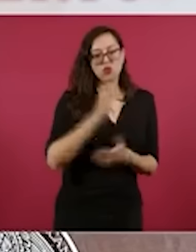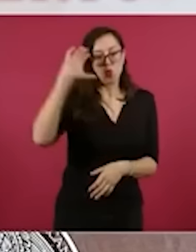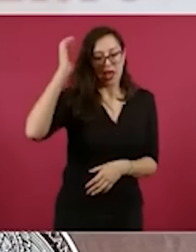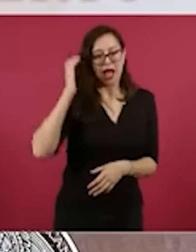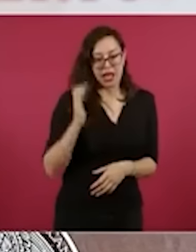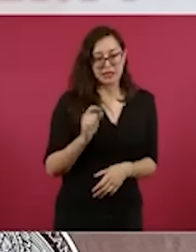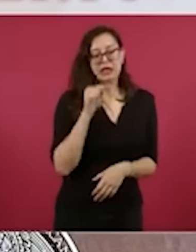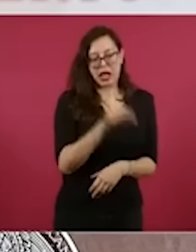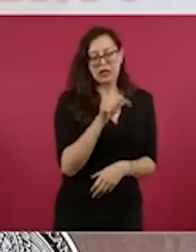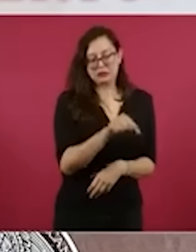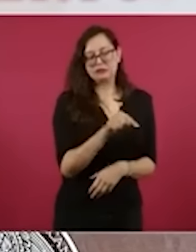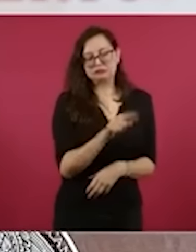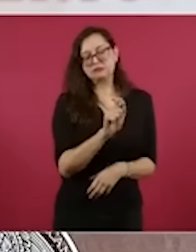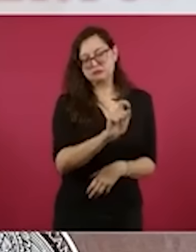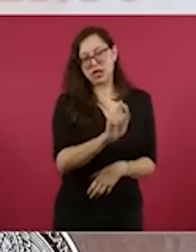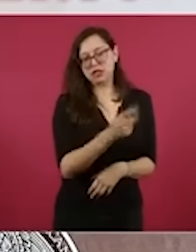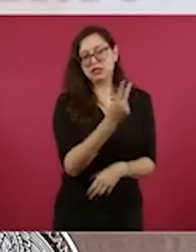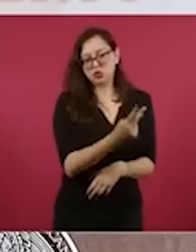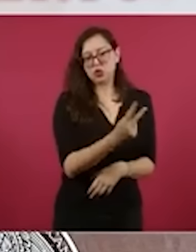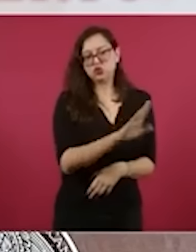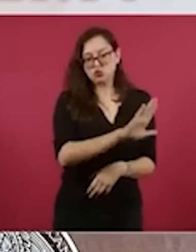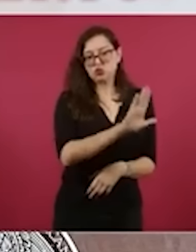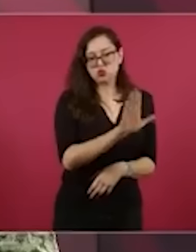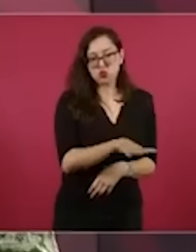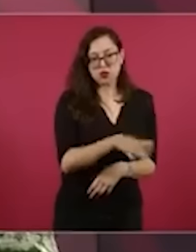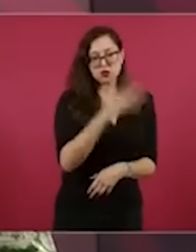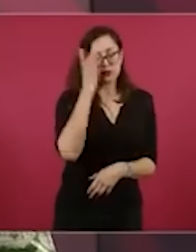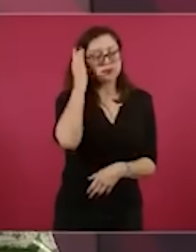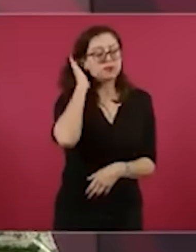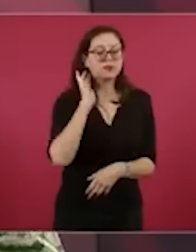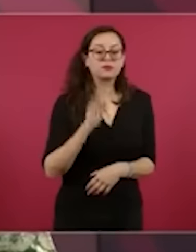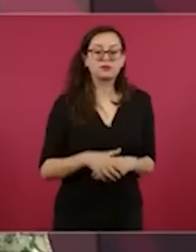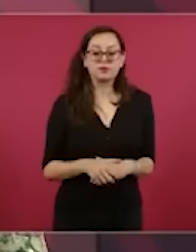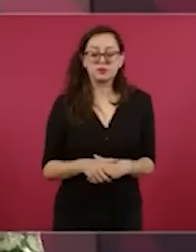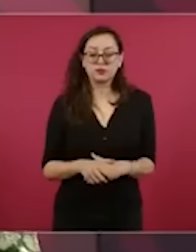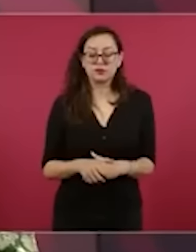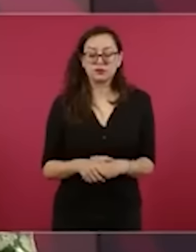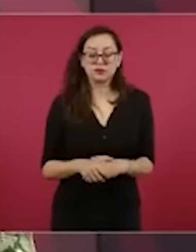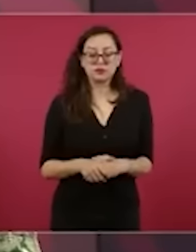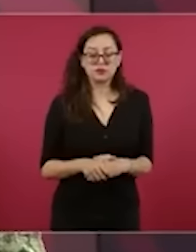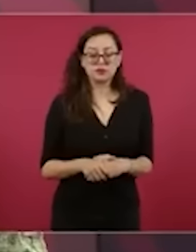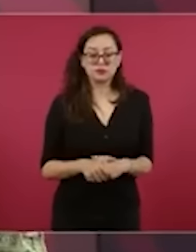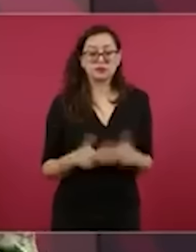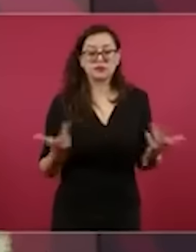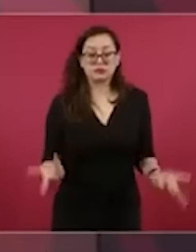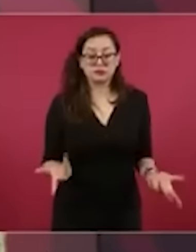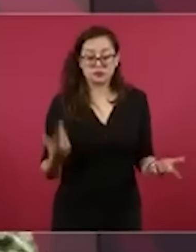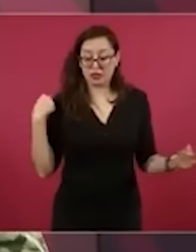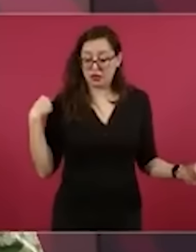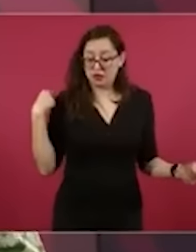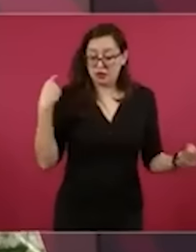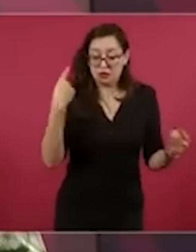es donde tenemos el mayor número de efectivos. ¿Cuántos efectivos tenemos hasta el momento después